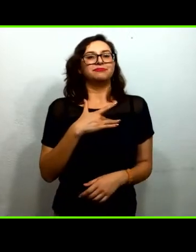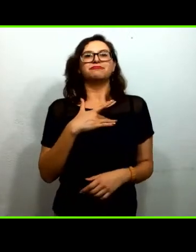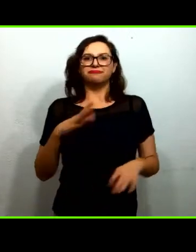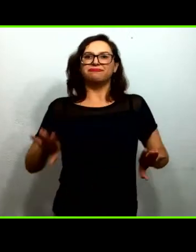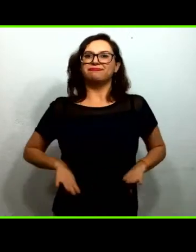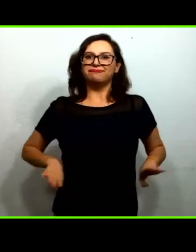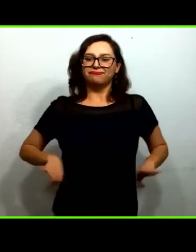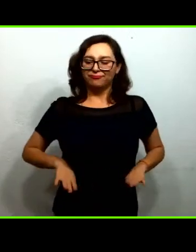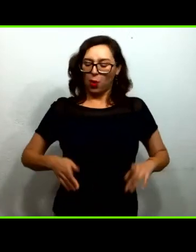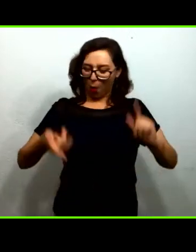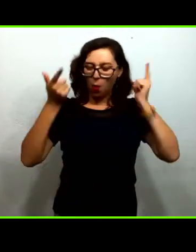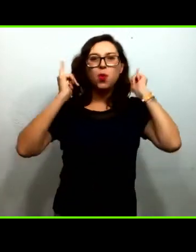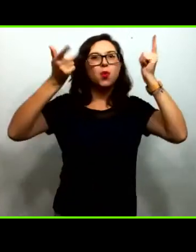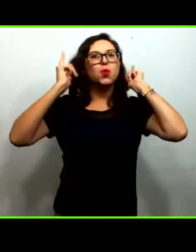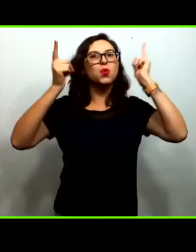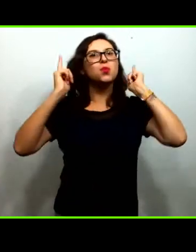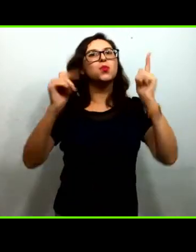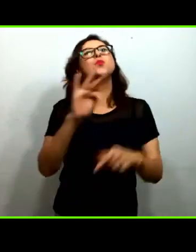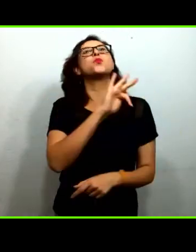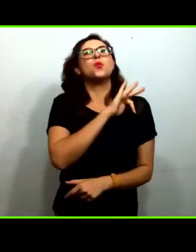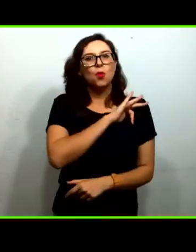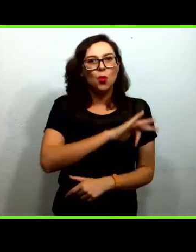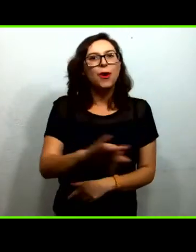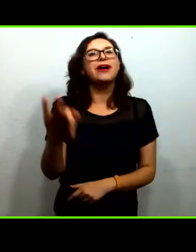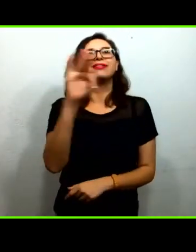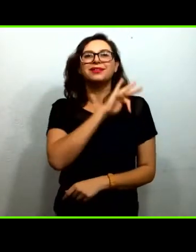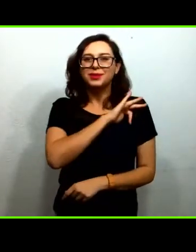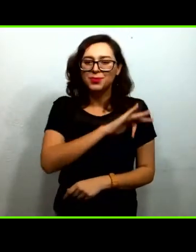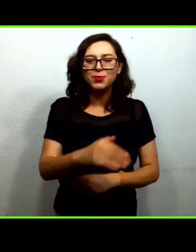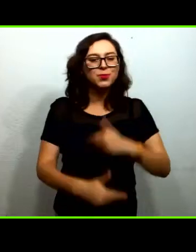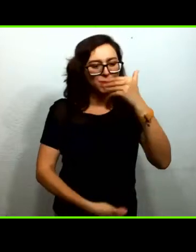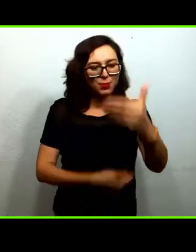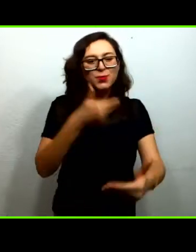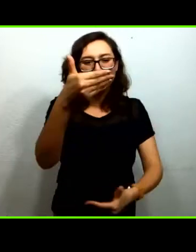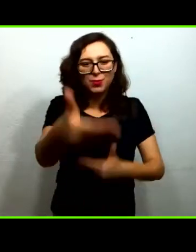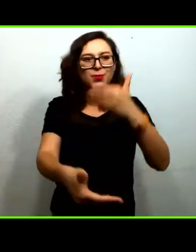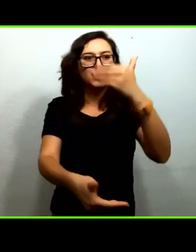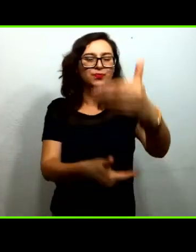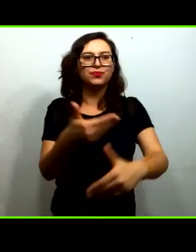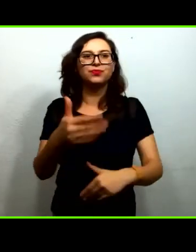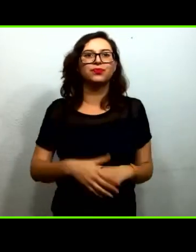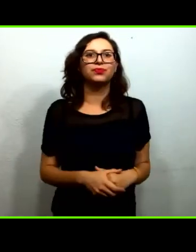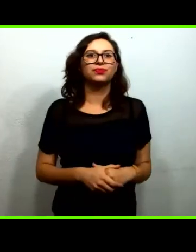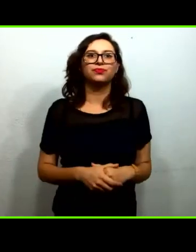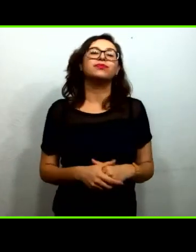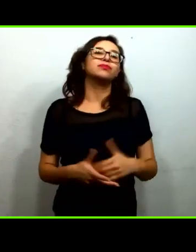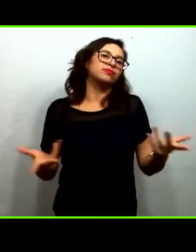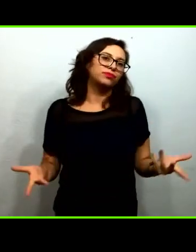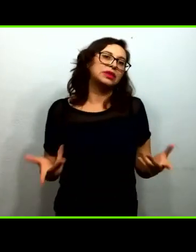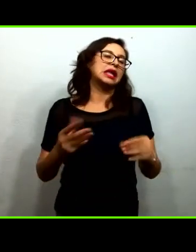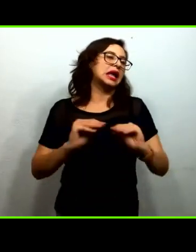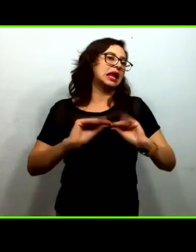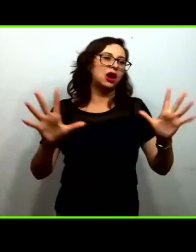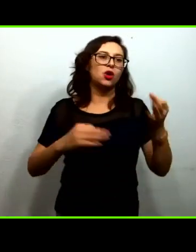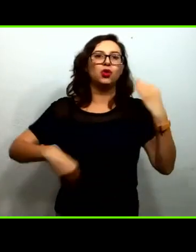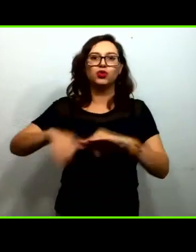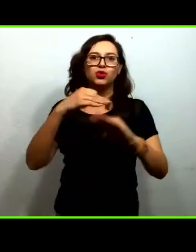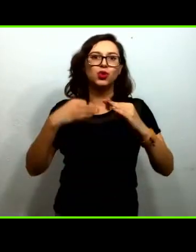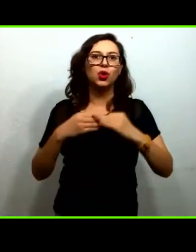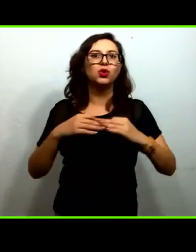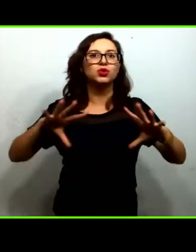esperanzador de que es posible seguir adelante a través de la suma por supuesto de esfuerzos muchas gracias a las